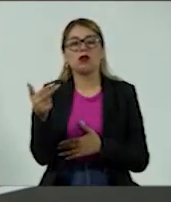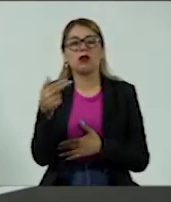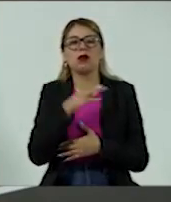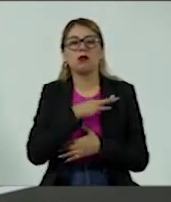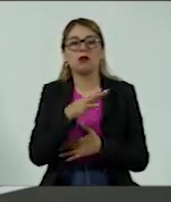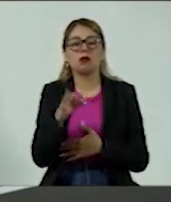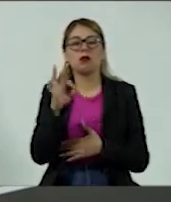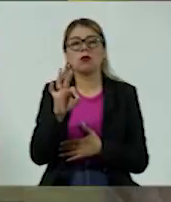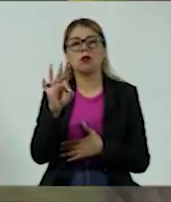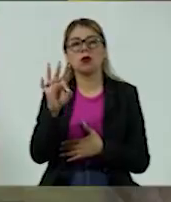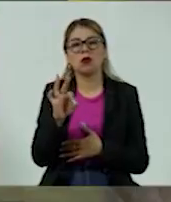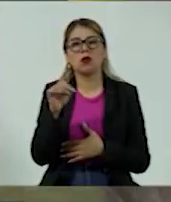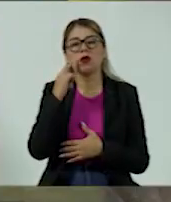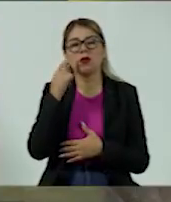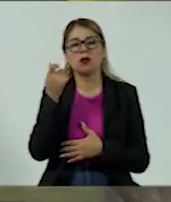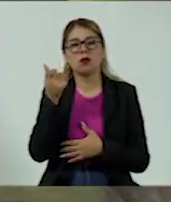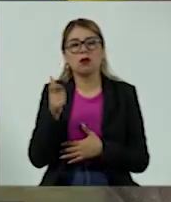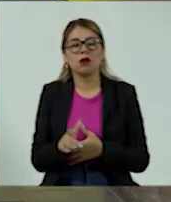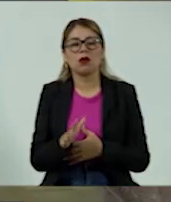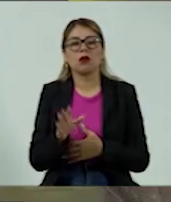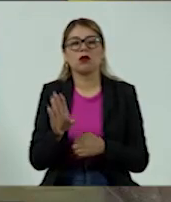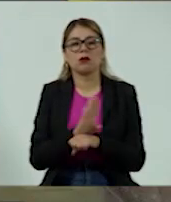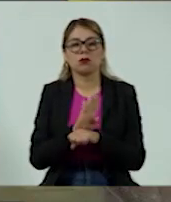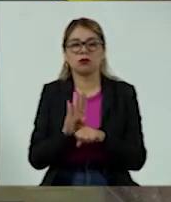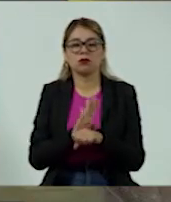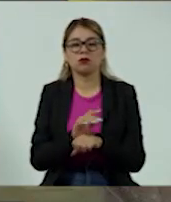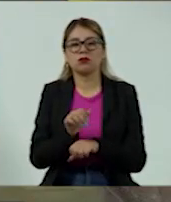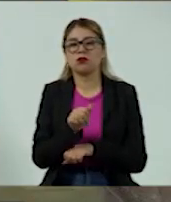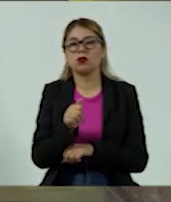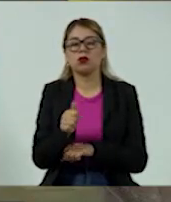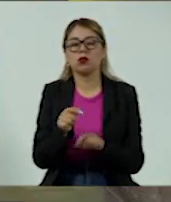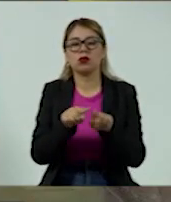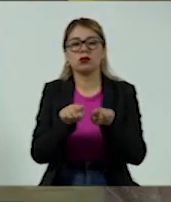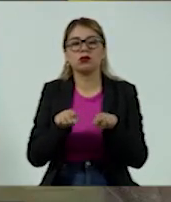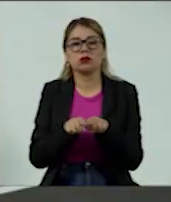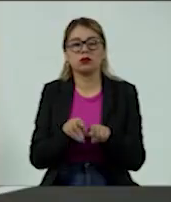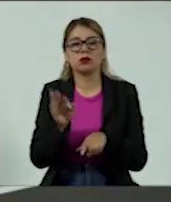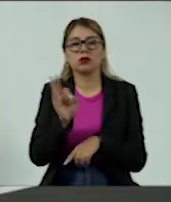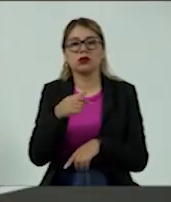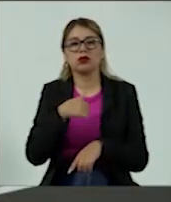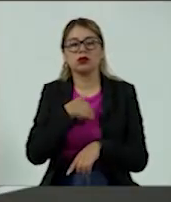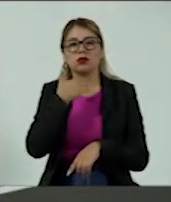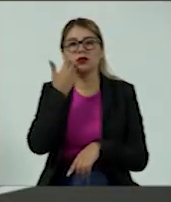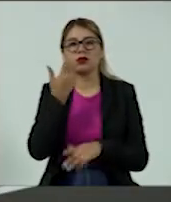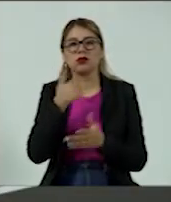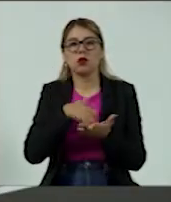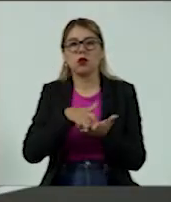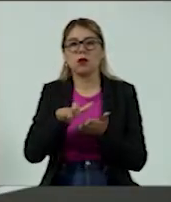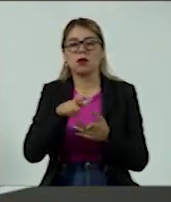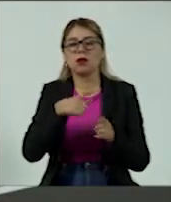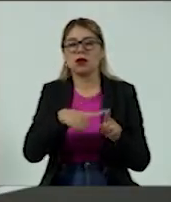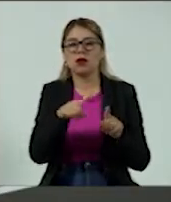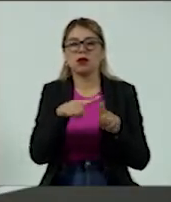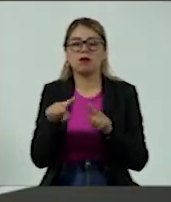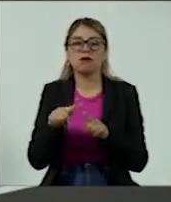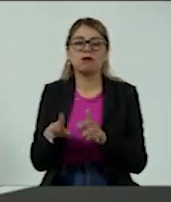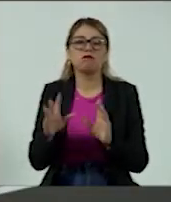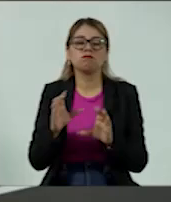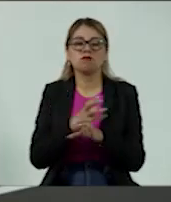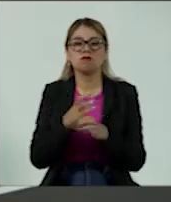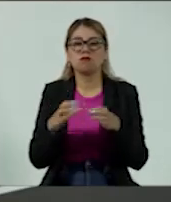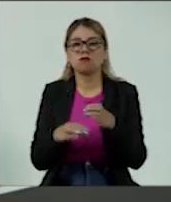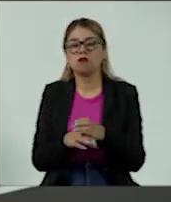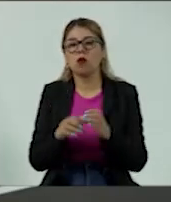puntos y me dé descuentos y beneficios. Pero por otra parte también, si lo que quiero es para comprar distintos, digamos,